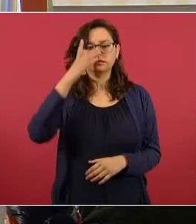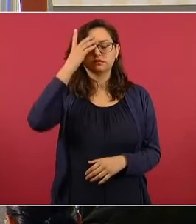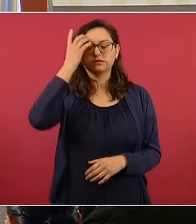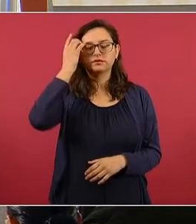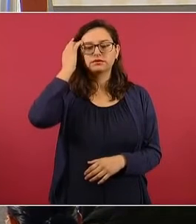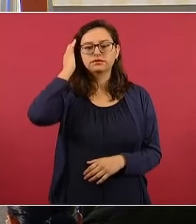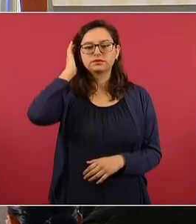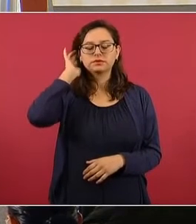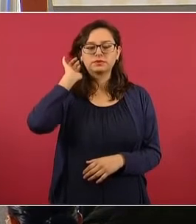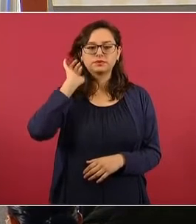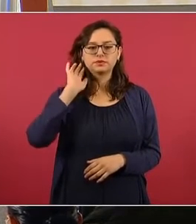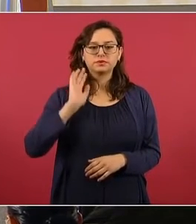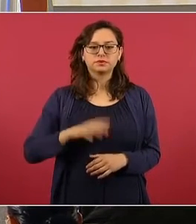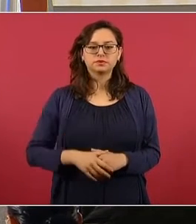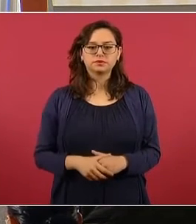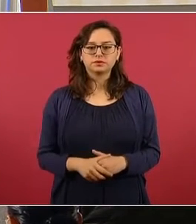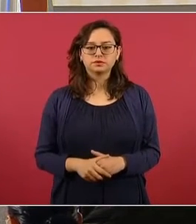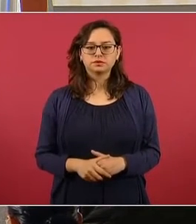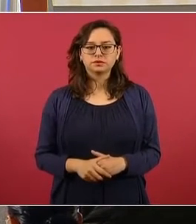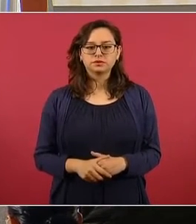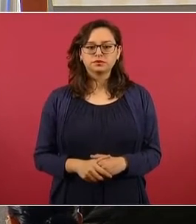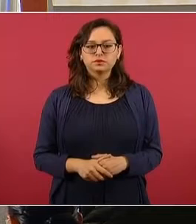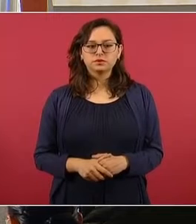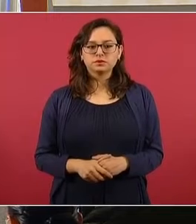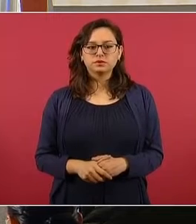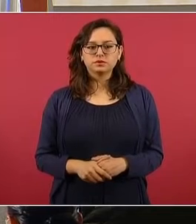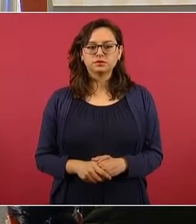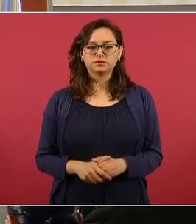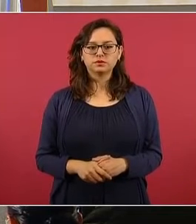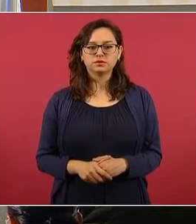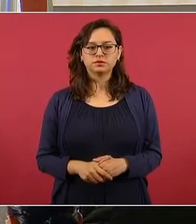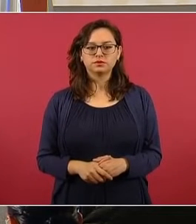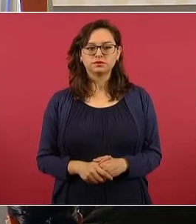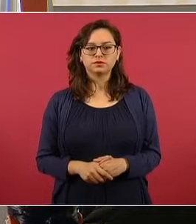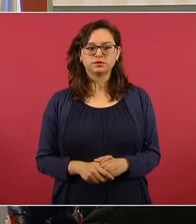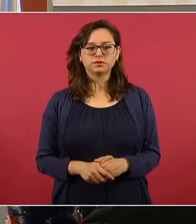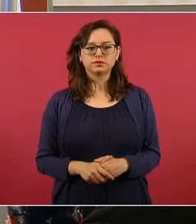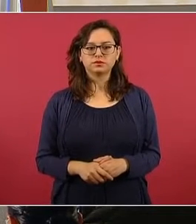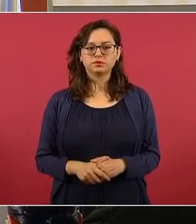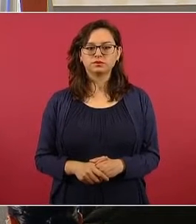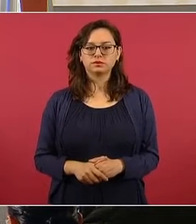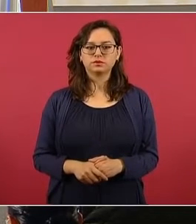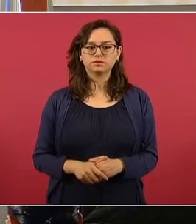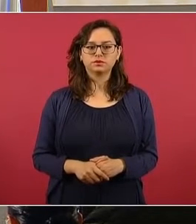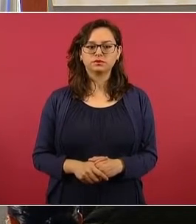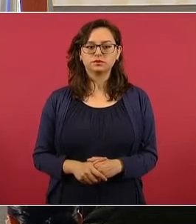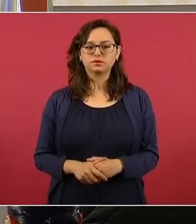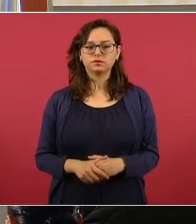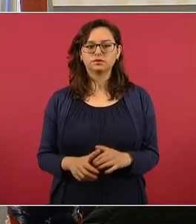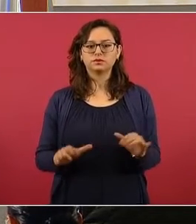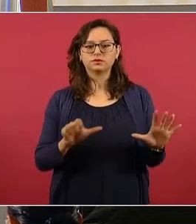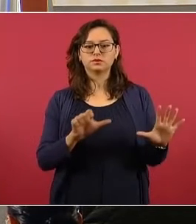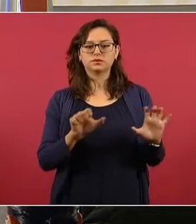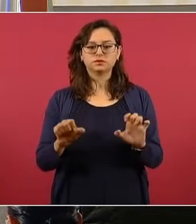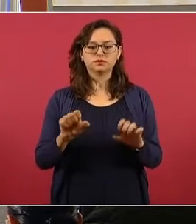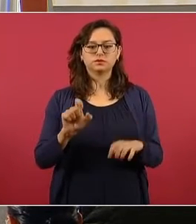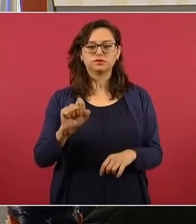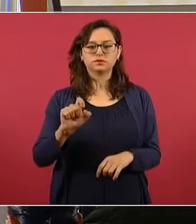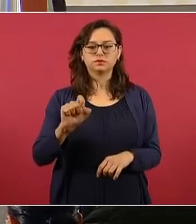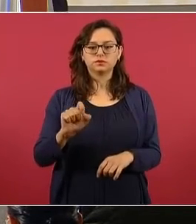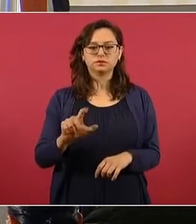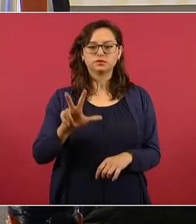628 mil